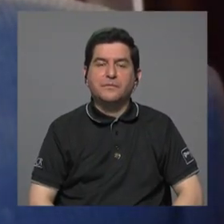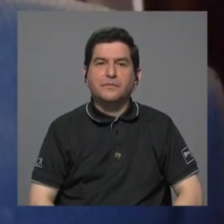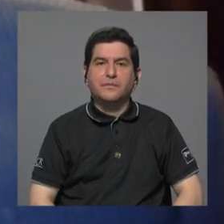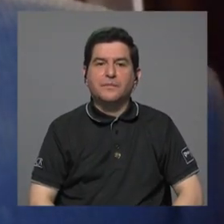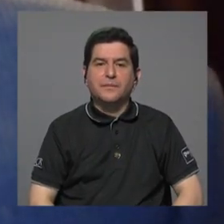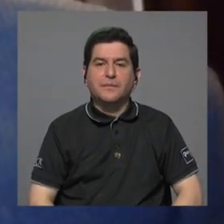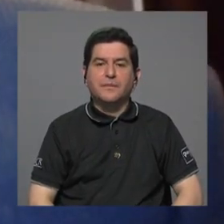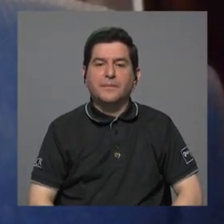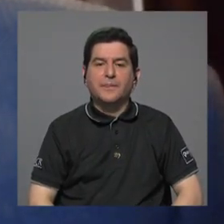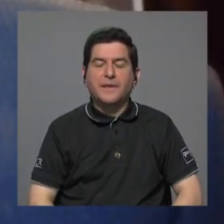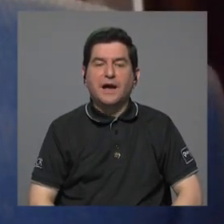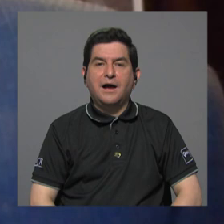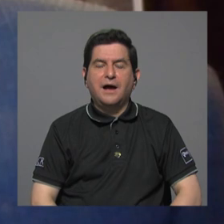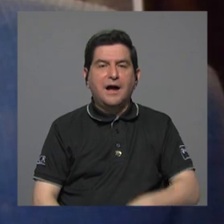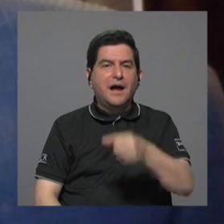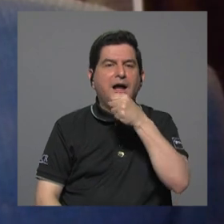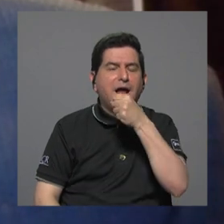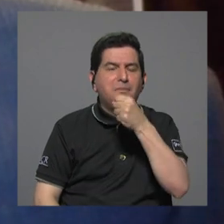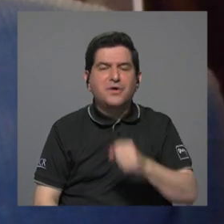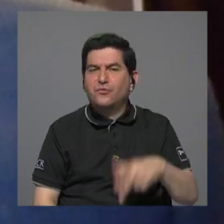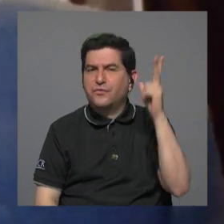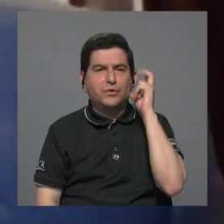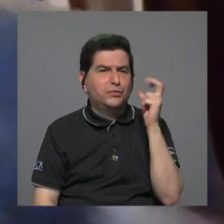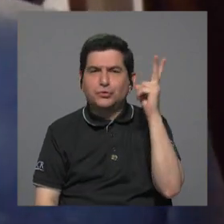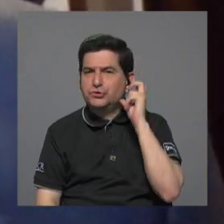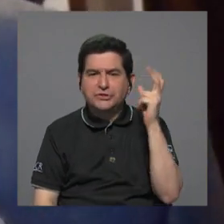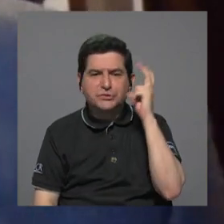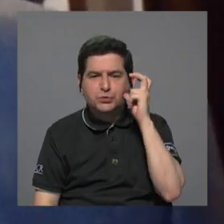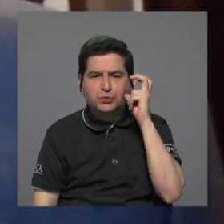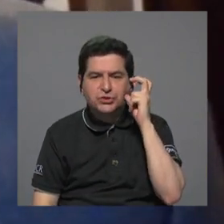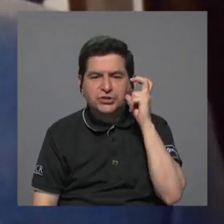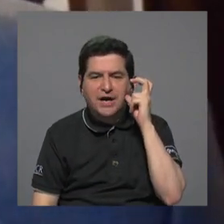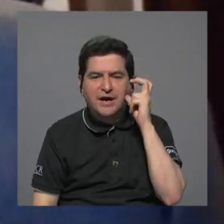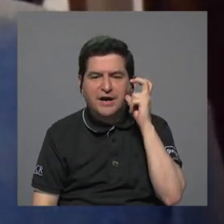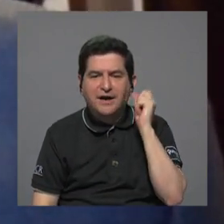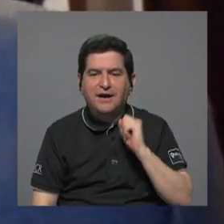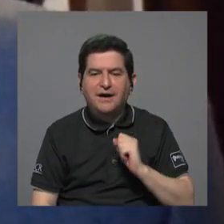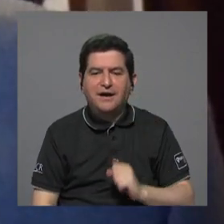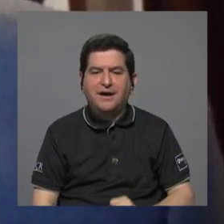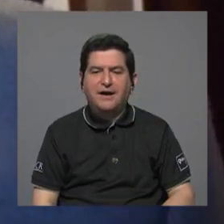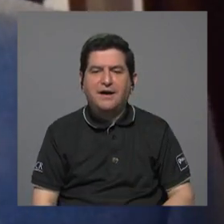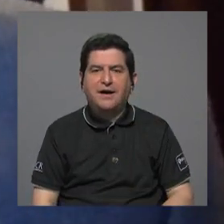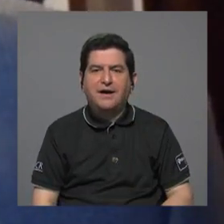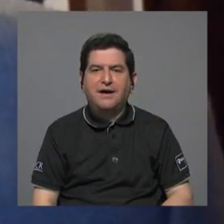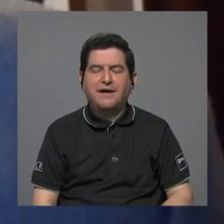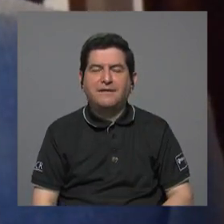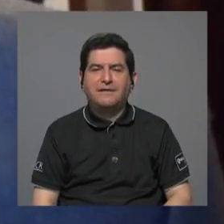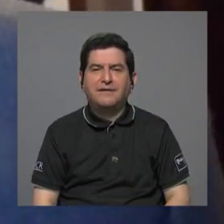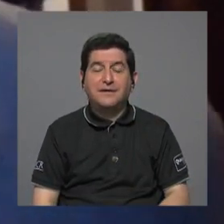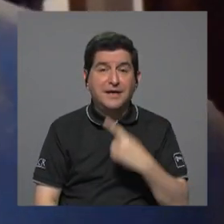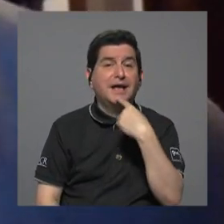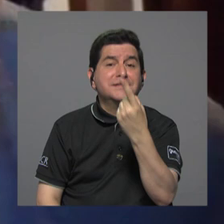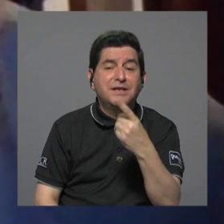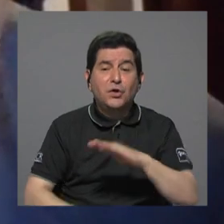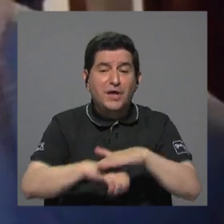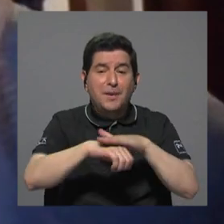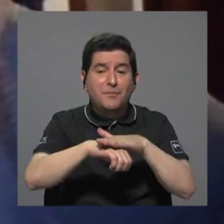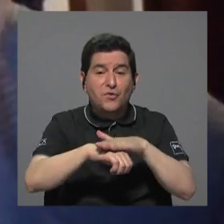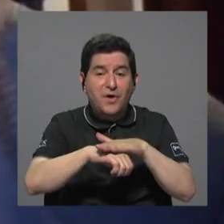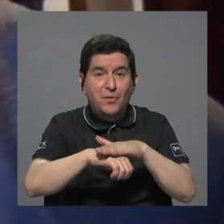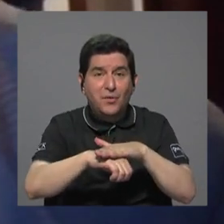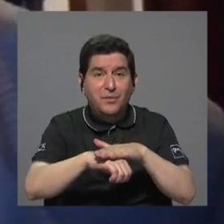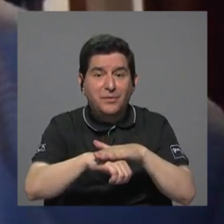tiene el micrófono apagado tiene el micrófono apagado David hay que decirle a don David que tiene el micrófono apagado alguien le tiene que avisar